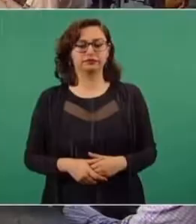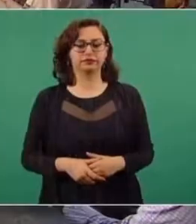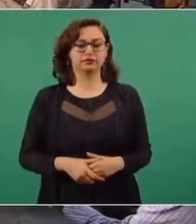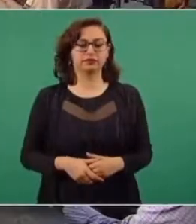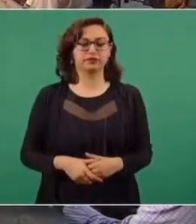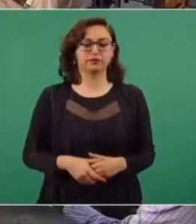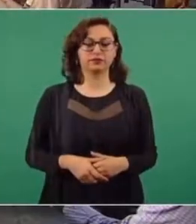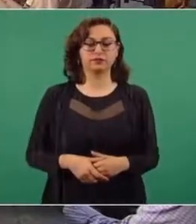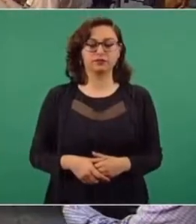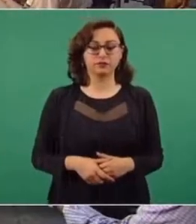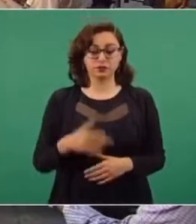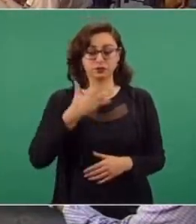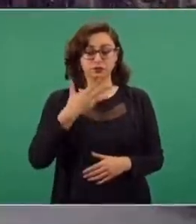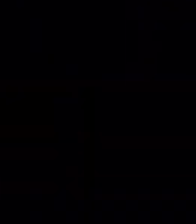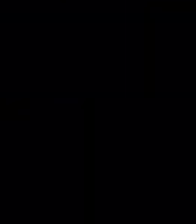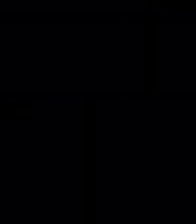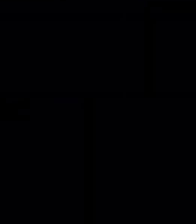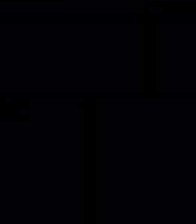Este es el desplegado. A ver.